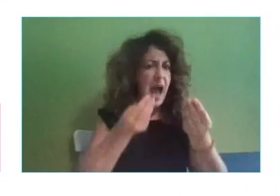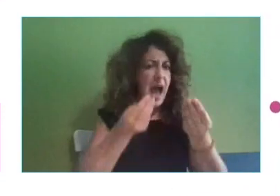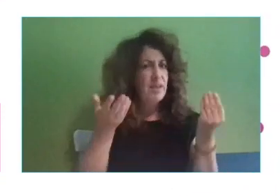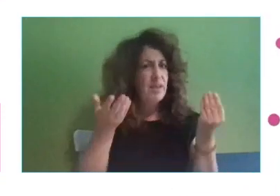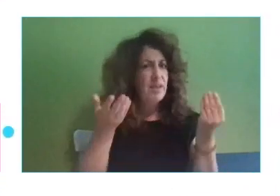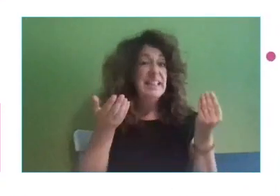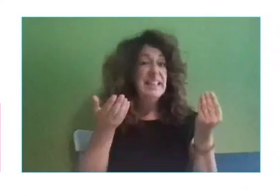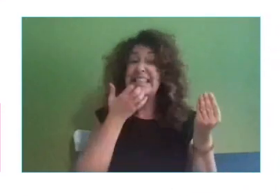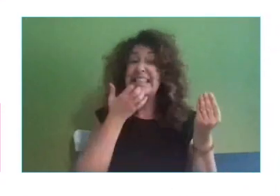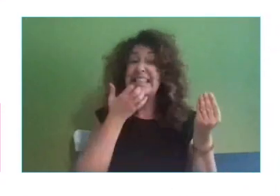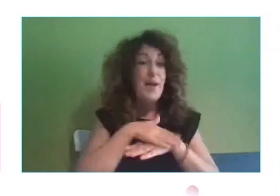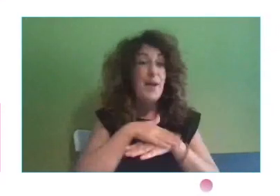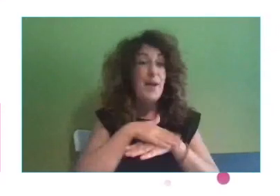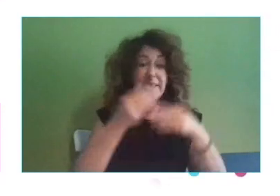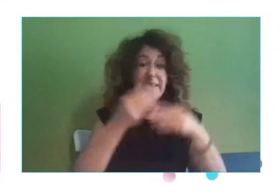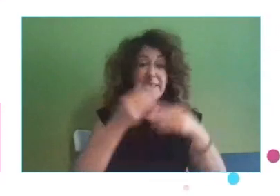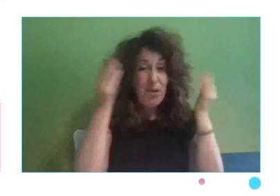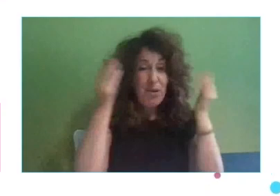seguir adelante.